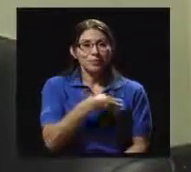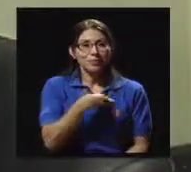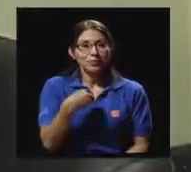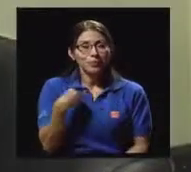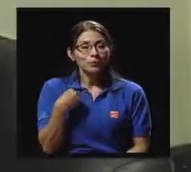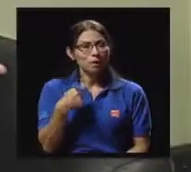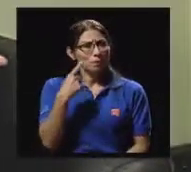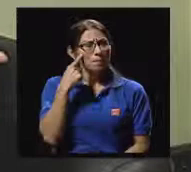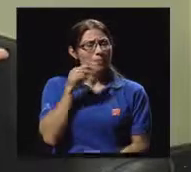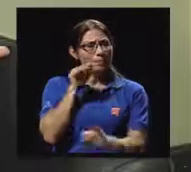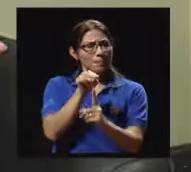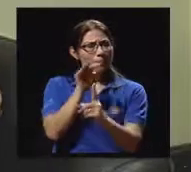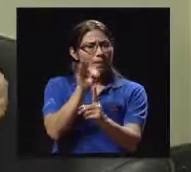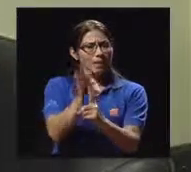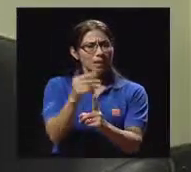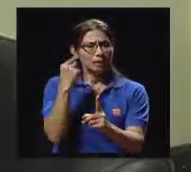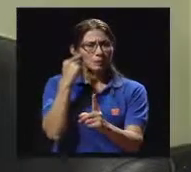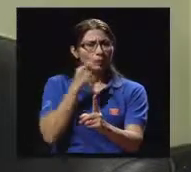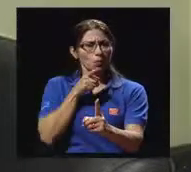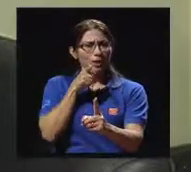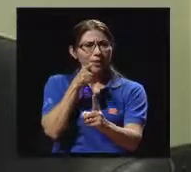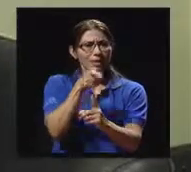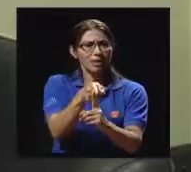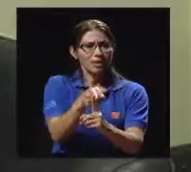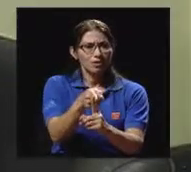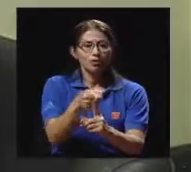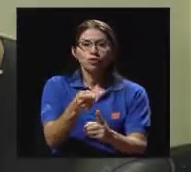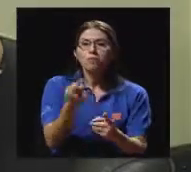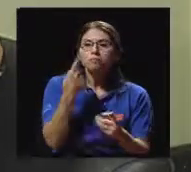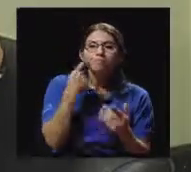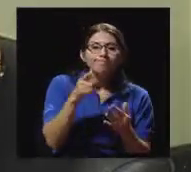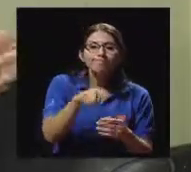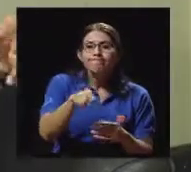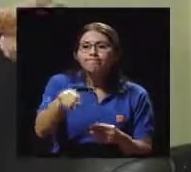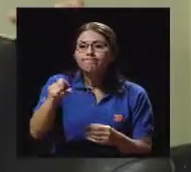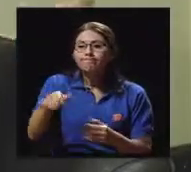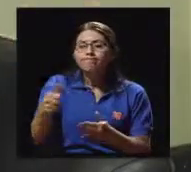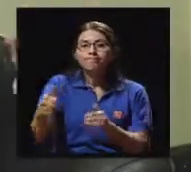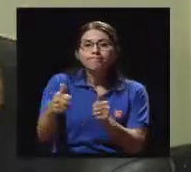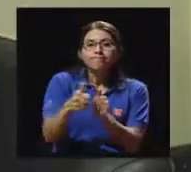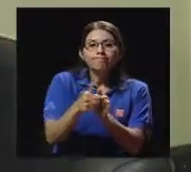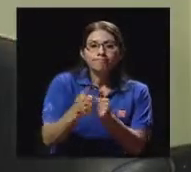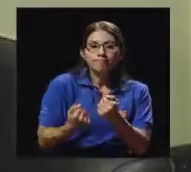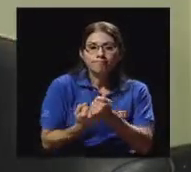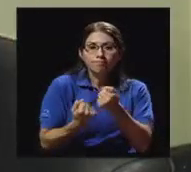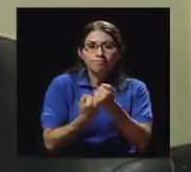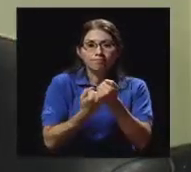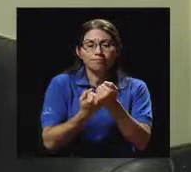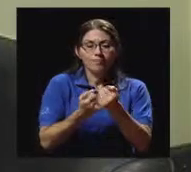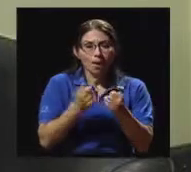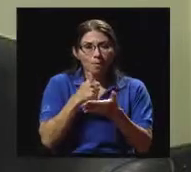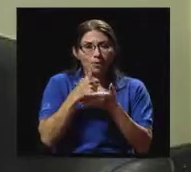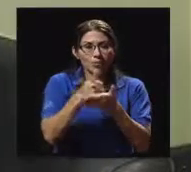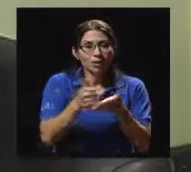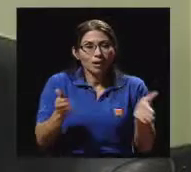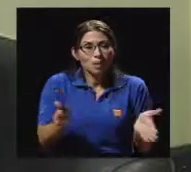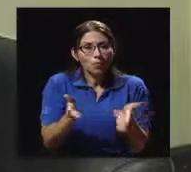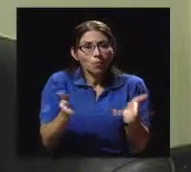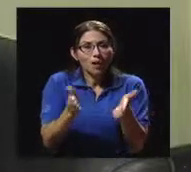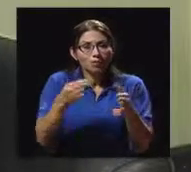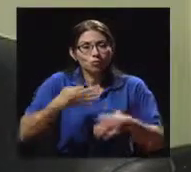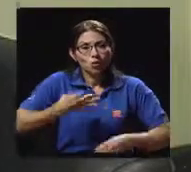metas, que nos pongamos objetivos, que buscamos acompañamiento si fuera necesario. Porque eso también nos va a ayudar a motivarnos todos los días.